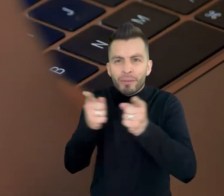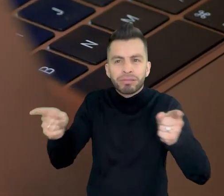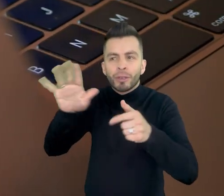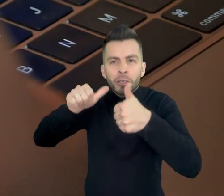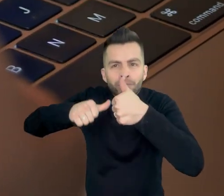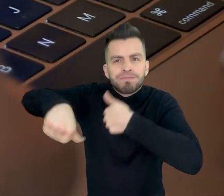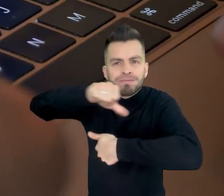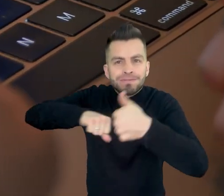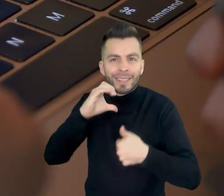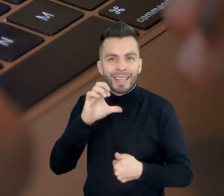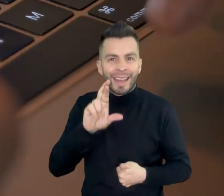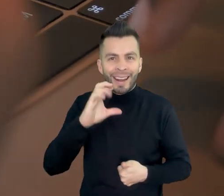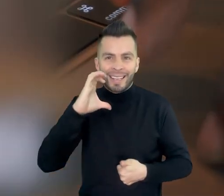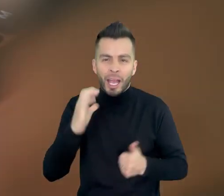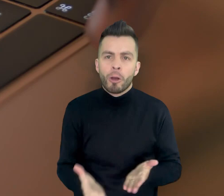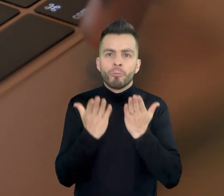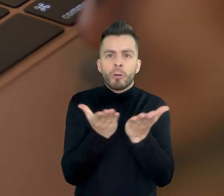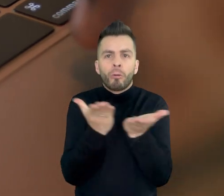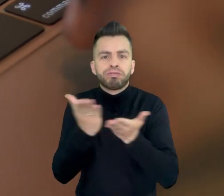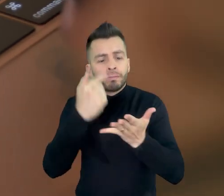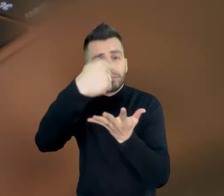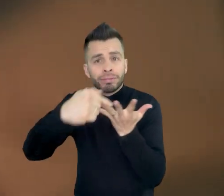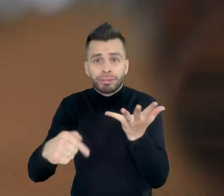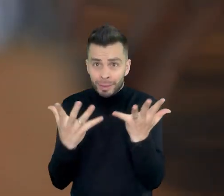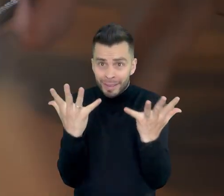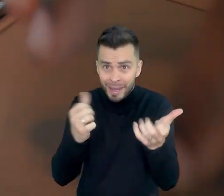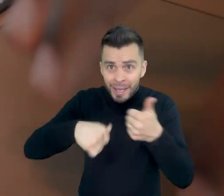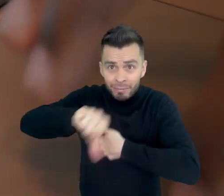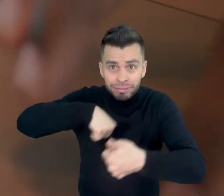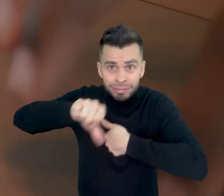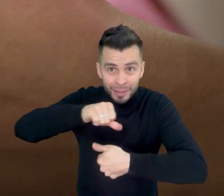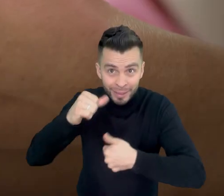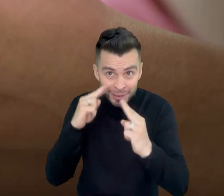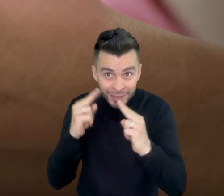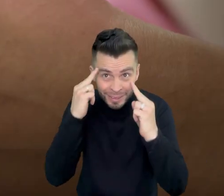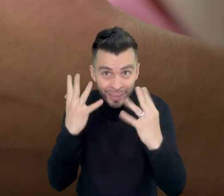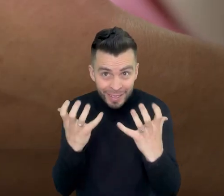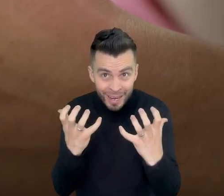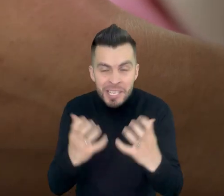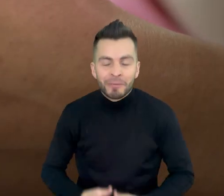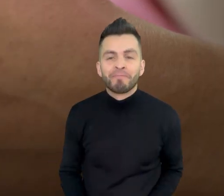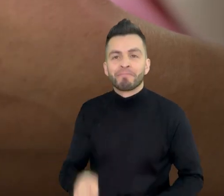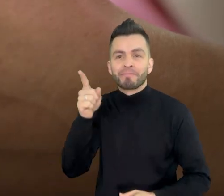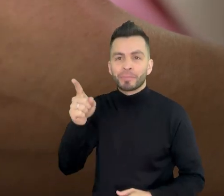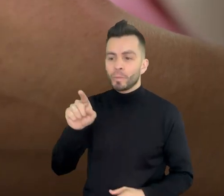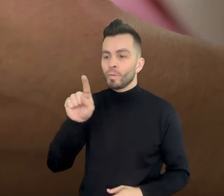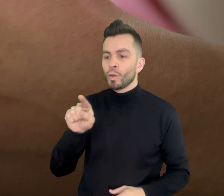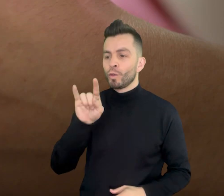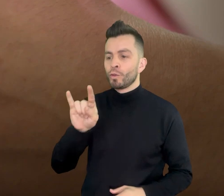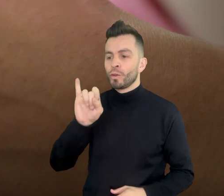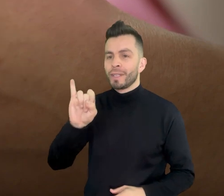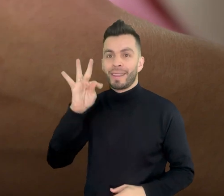¿Quieres conocer los diferentes trámites que ofrece la Comisión de Regulación de Comunicaciones? Recuerda que por medio del Sistema